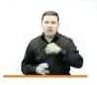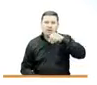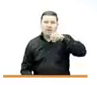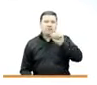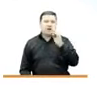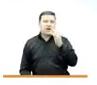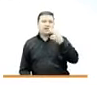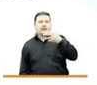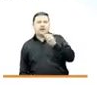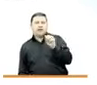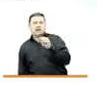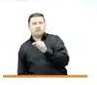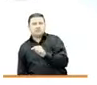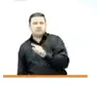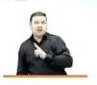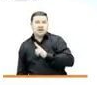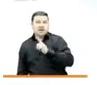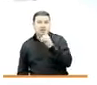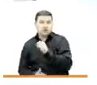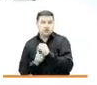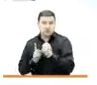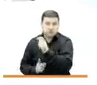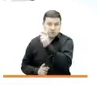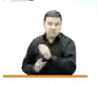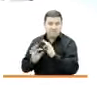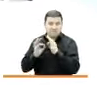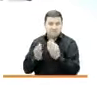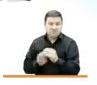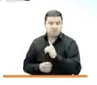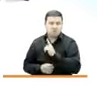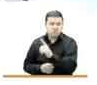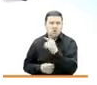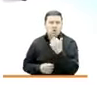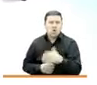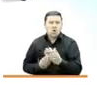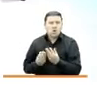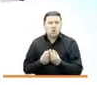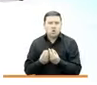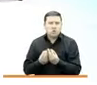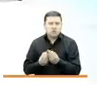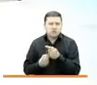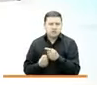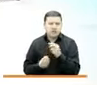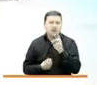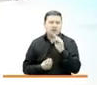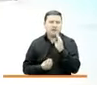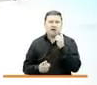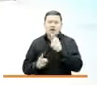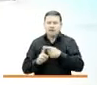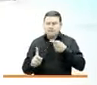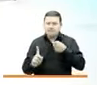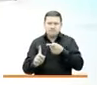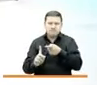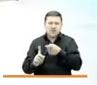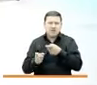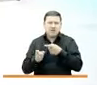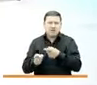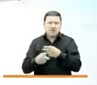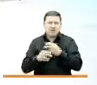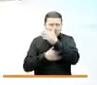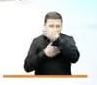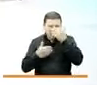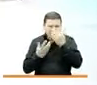Aguirre. Ella es lideresa social familiar de uno de los concejales de Rivera asesinados en la masacre de las FARC.